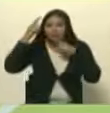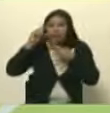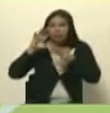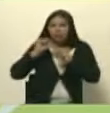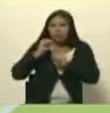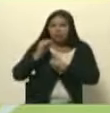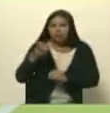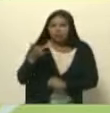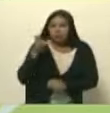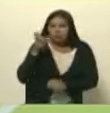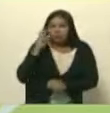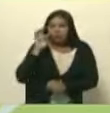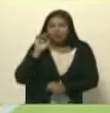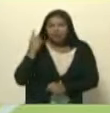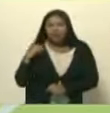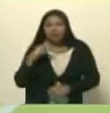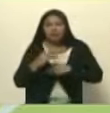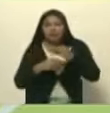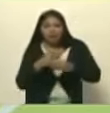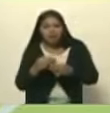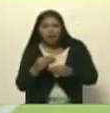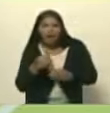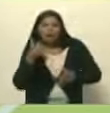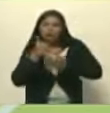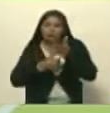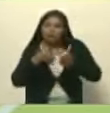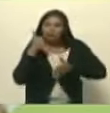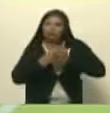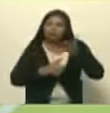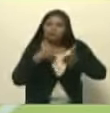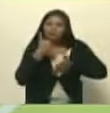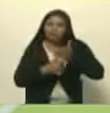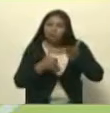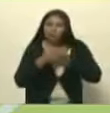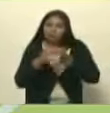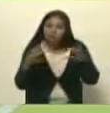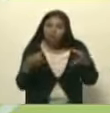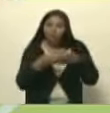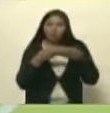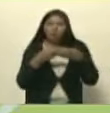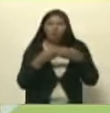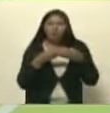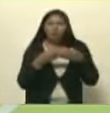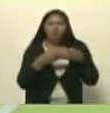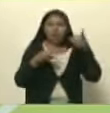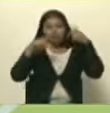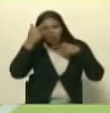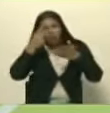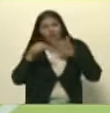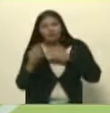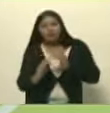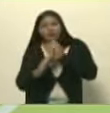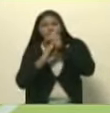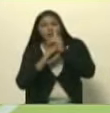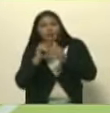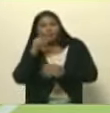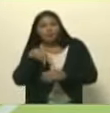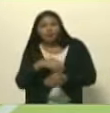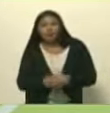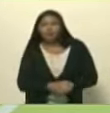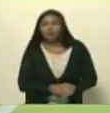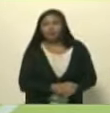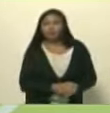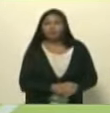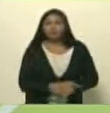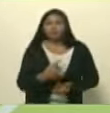y fue se empeñó de tal manera como juntamente con el comandante Chávez y otros dirigentes también de